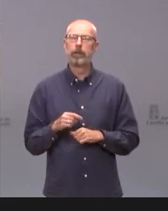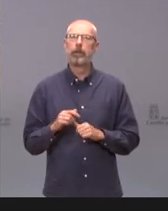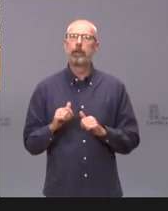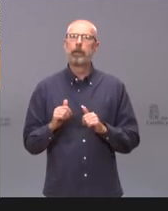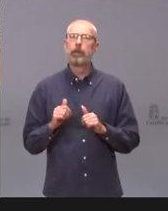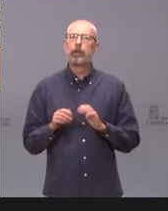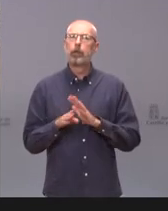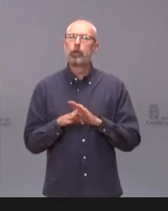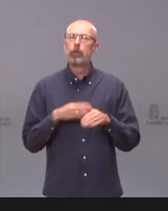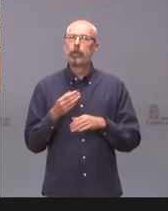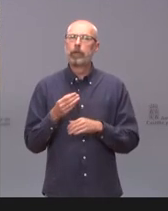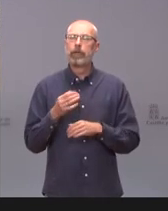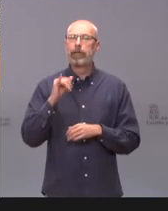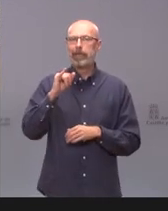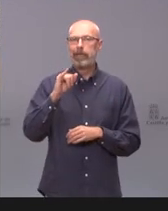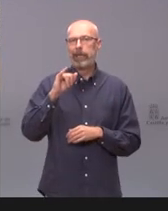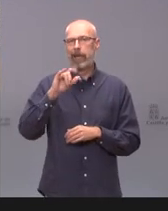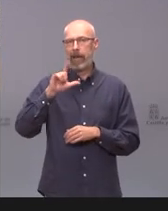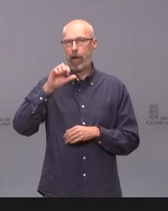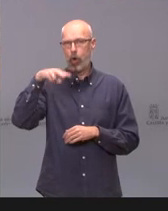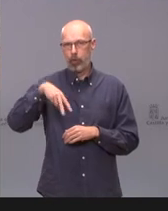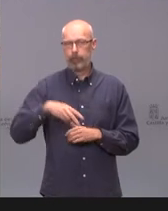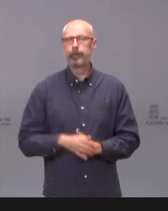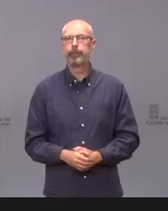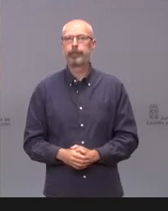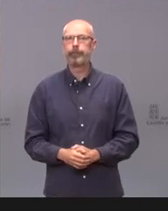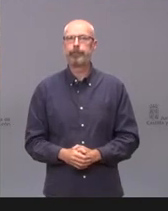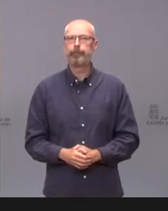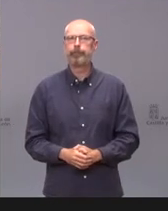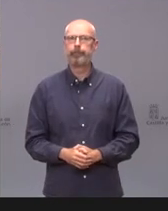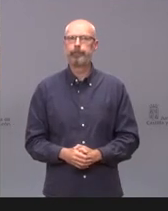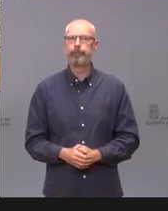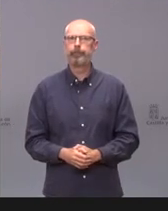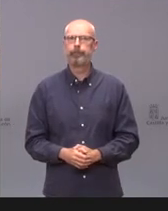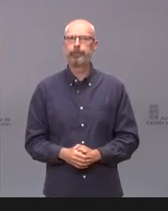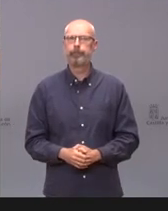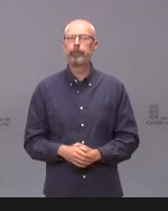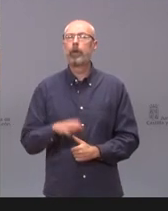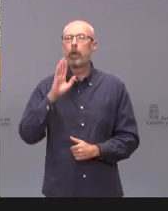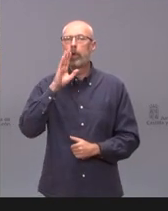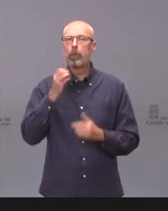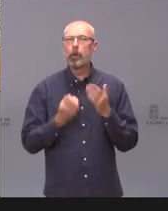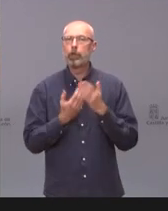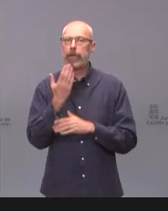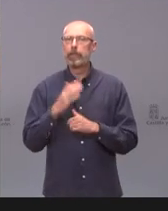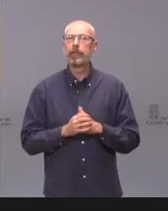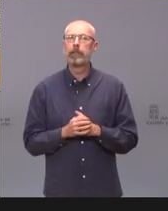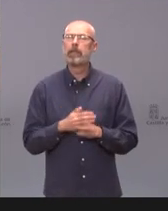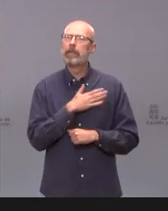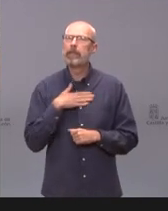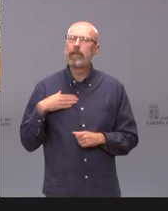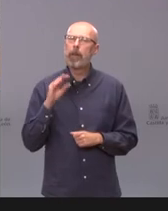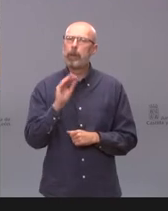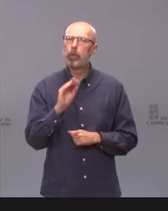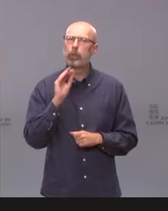la de Ileón. César Fernández Díez. Adelante, buenos días. Hola, buenos días. Yo quería preguntar